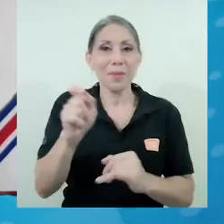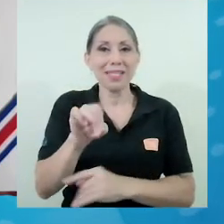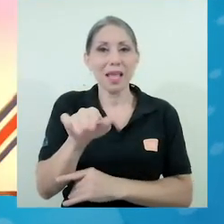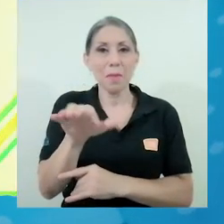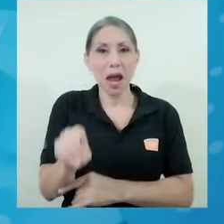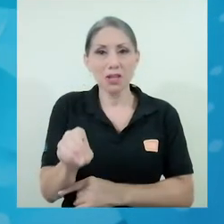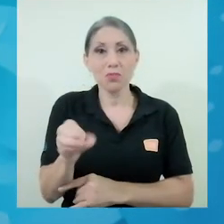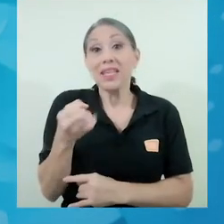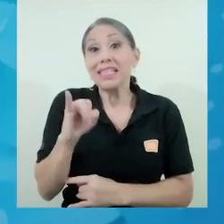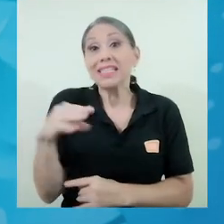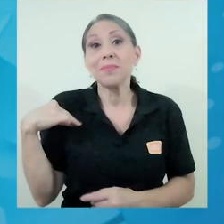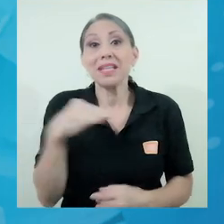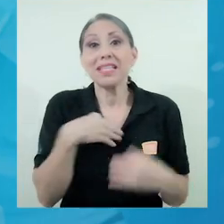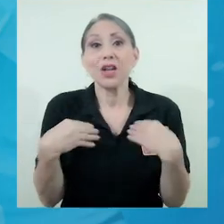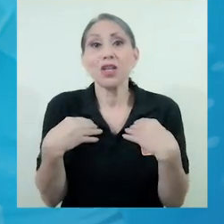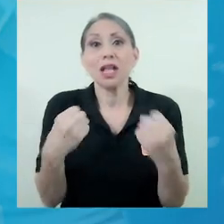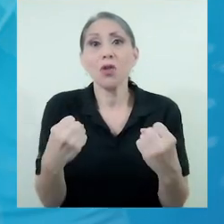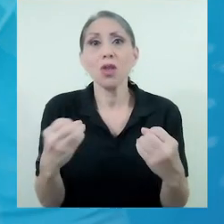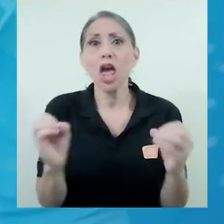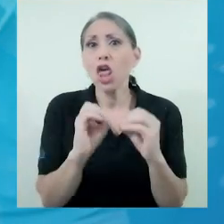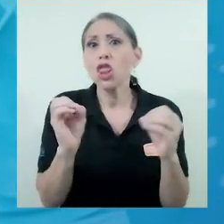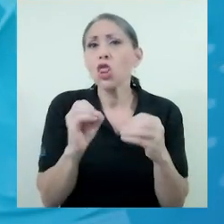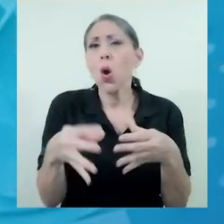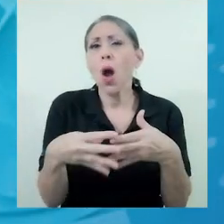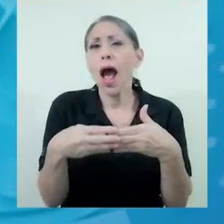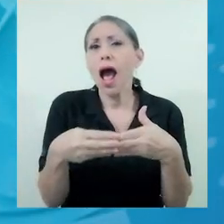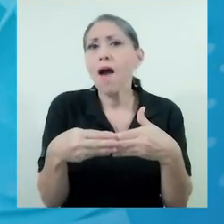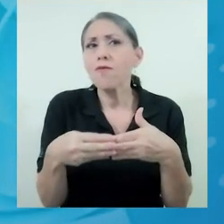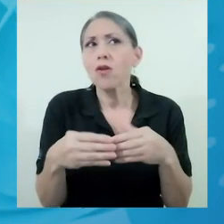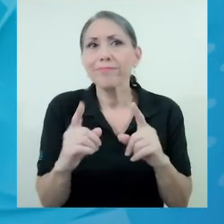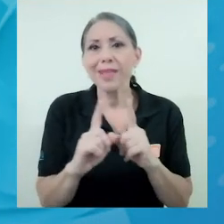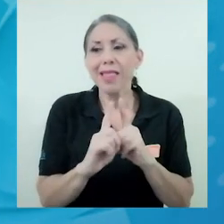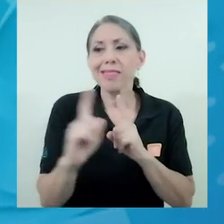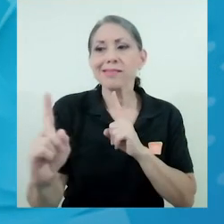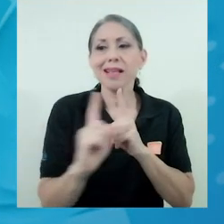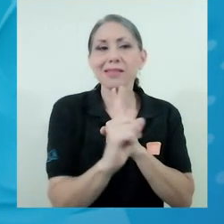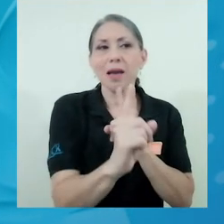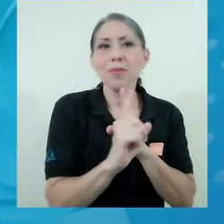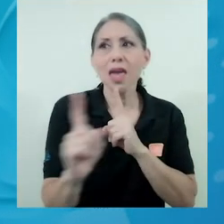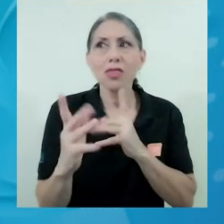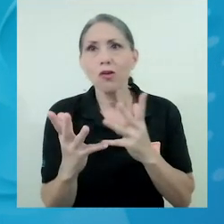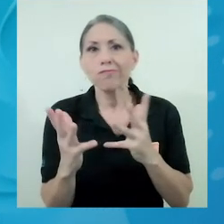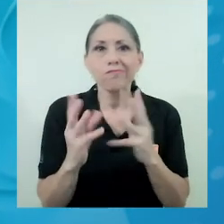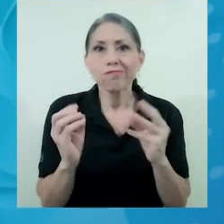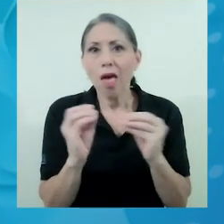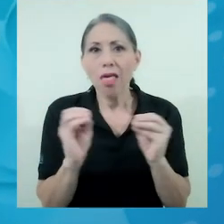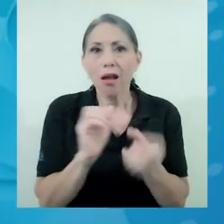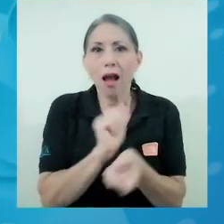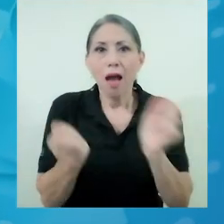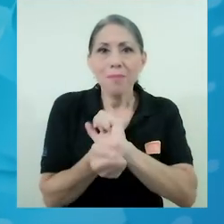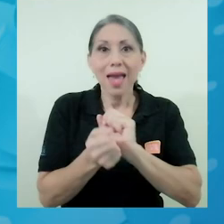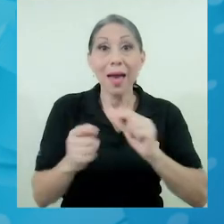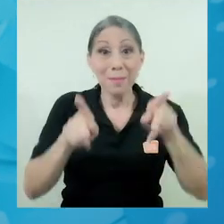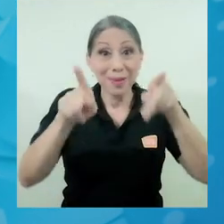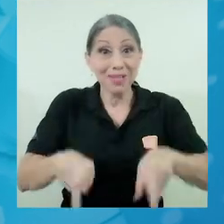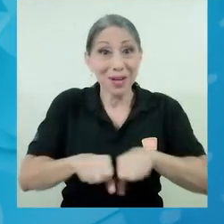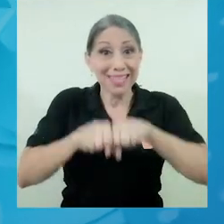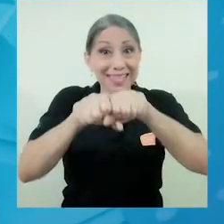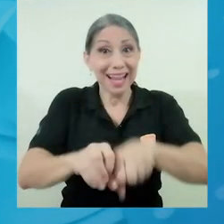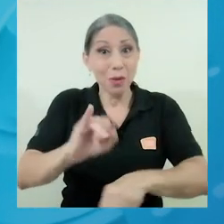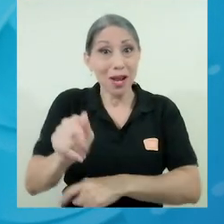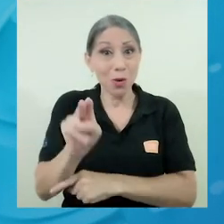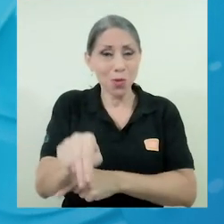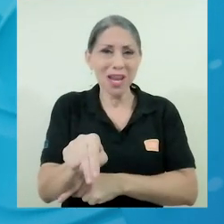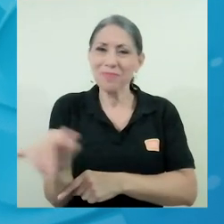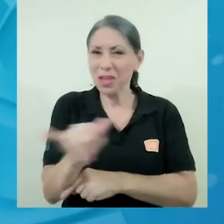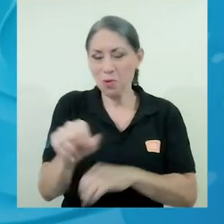de mayo. Y si el Ministerio de Salud no levanta las medidas de distanciamiento social, los graduandos de junio podrían recibir